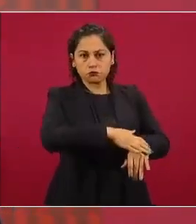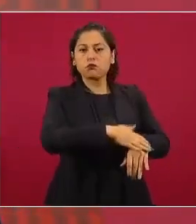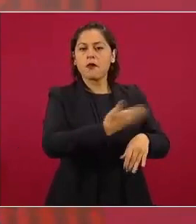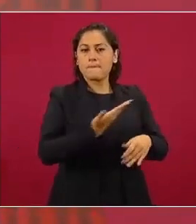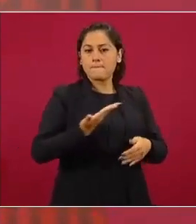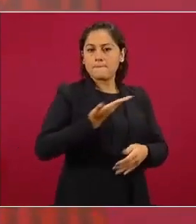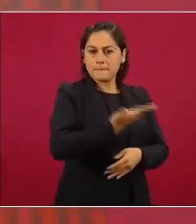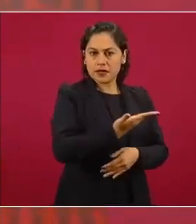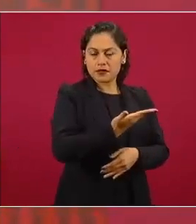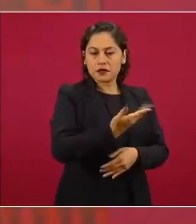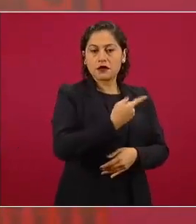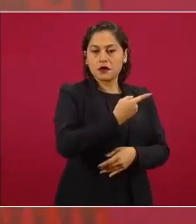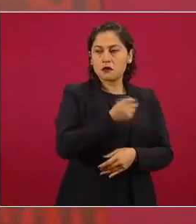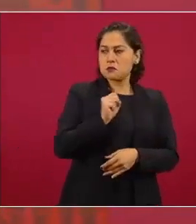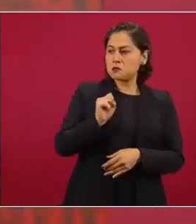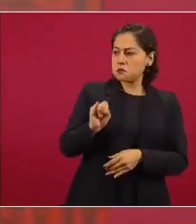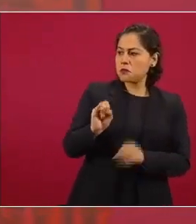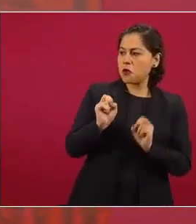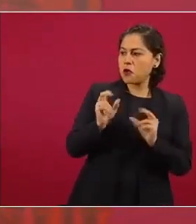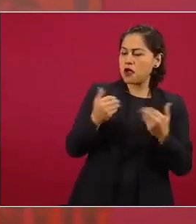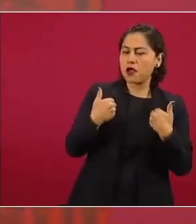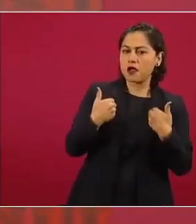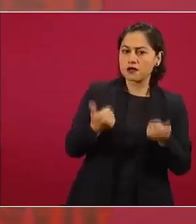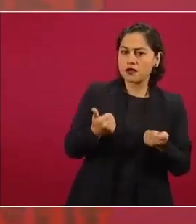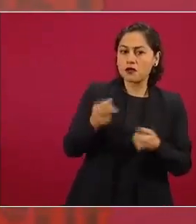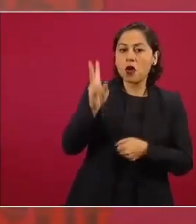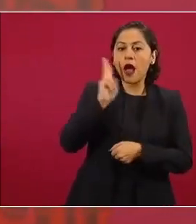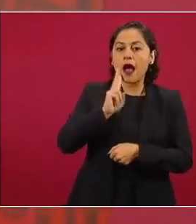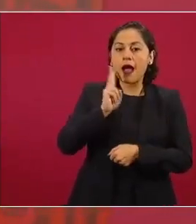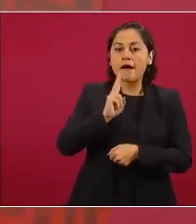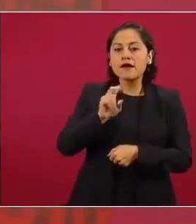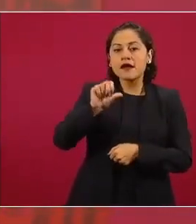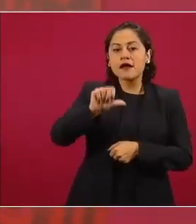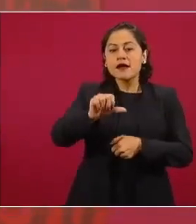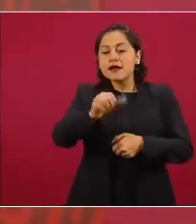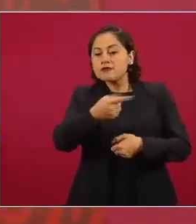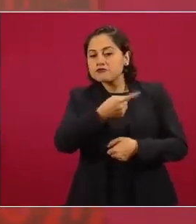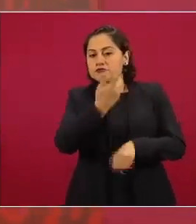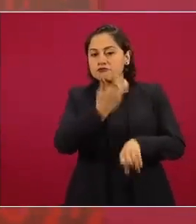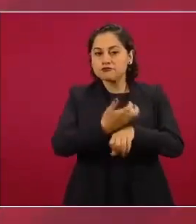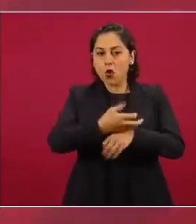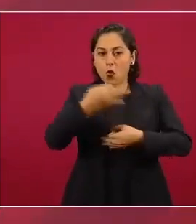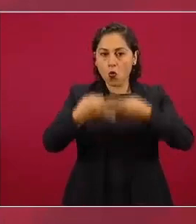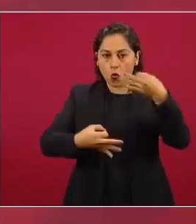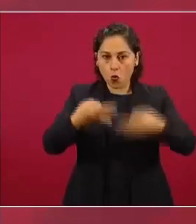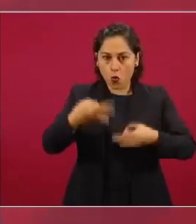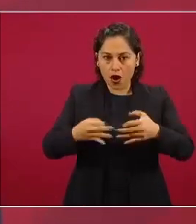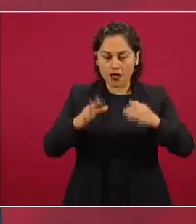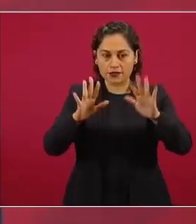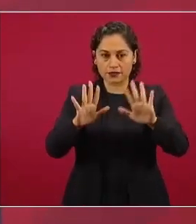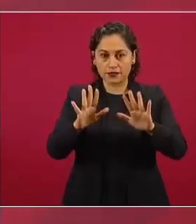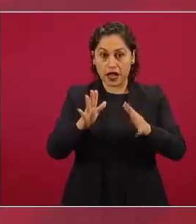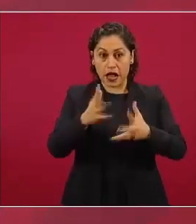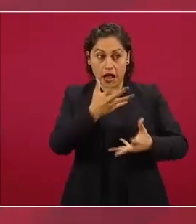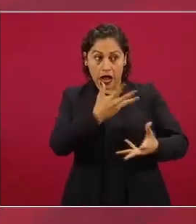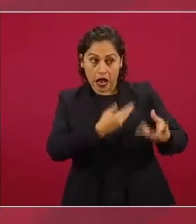cambio nosotros no establecemos